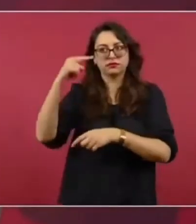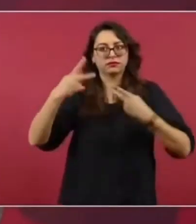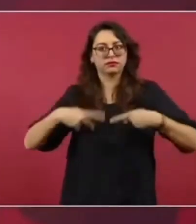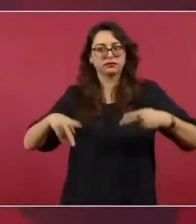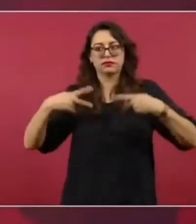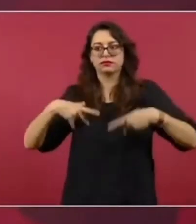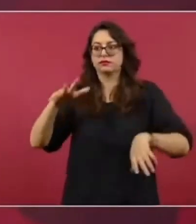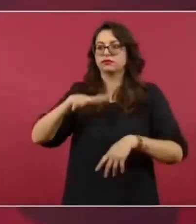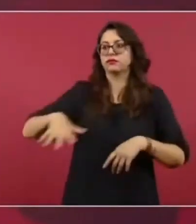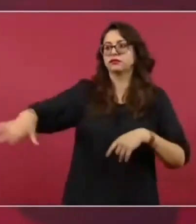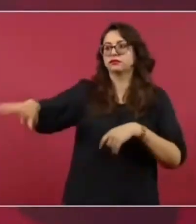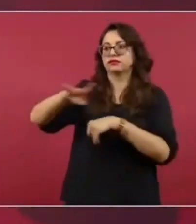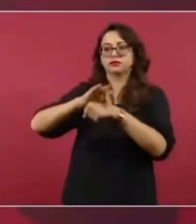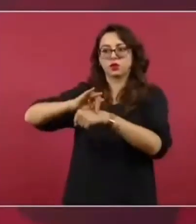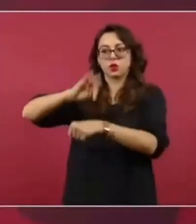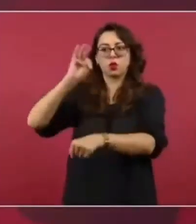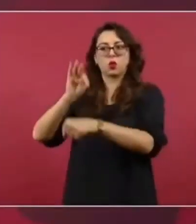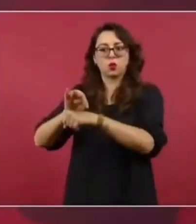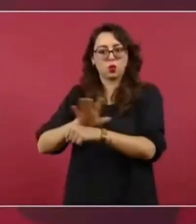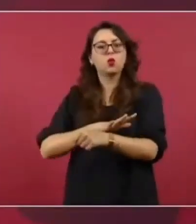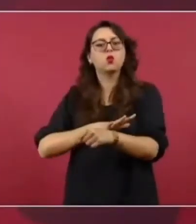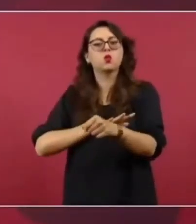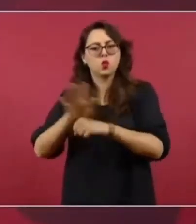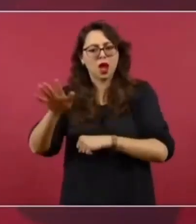todas las reformas